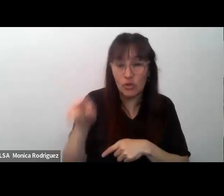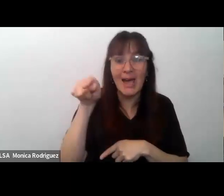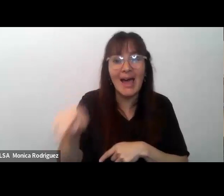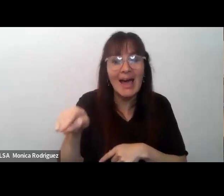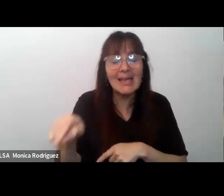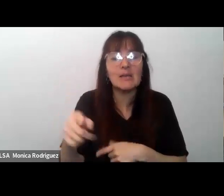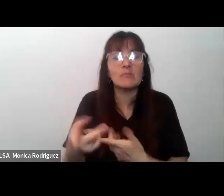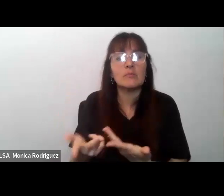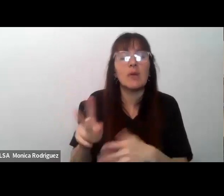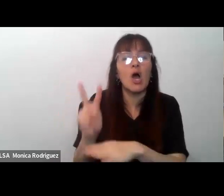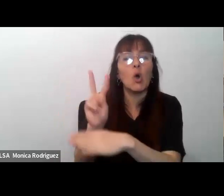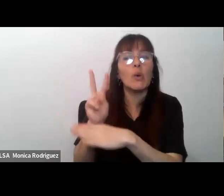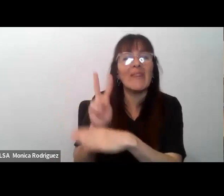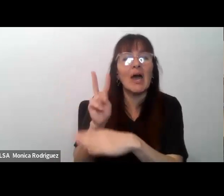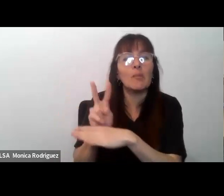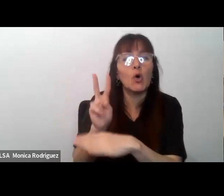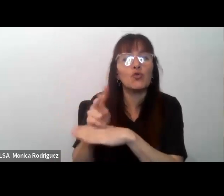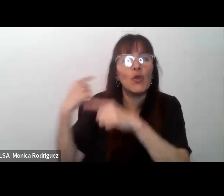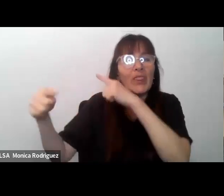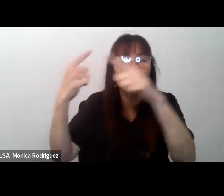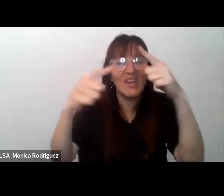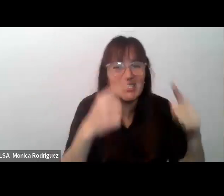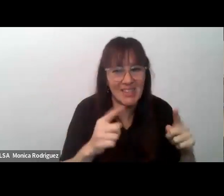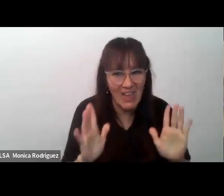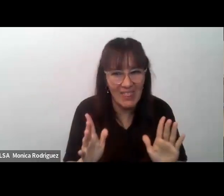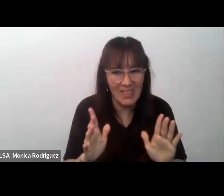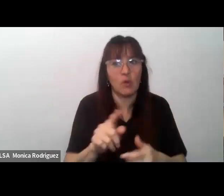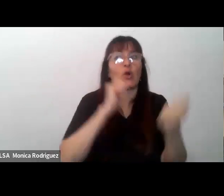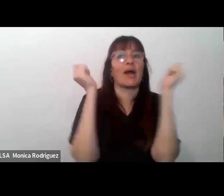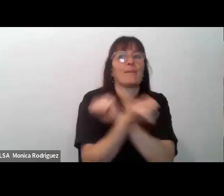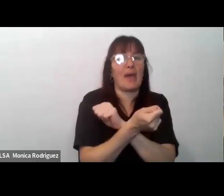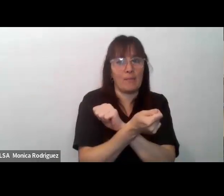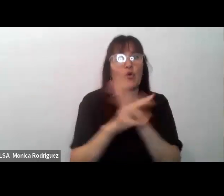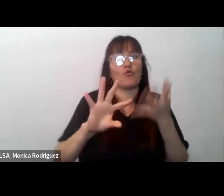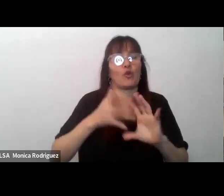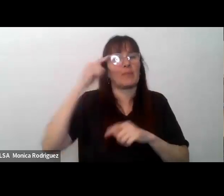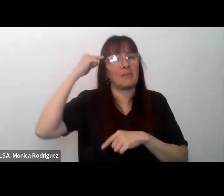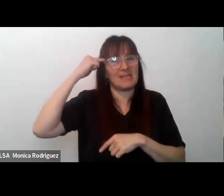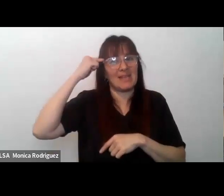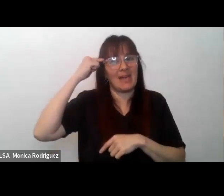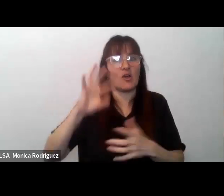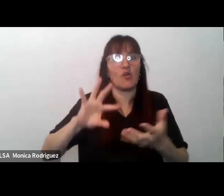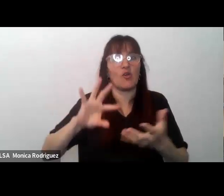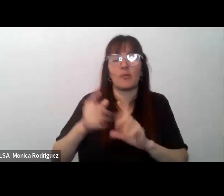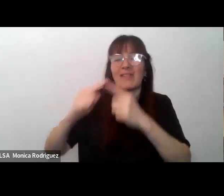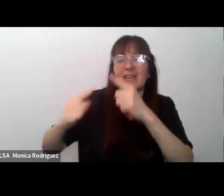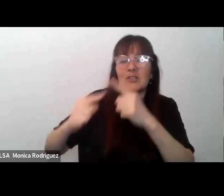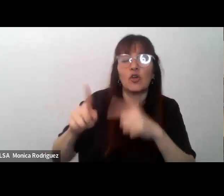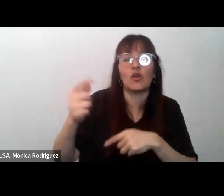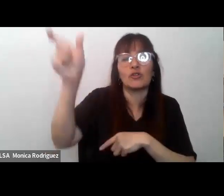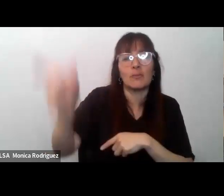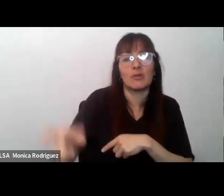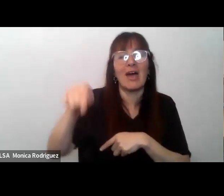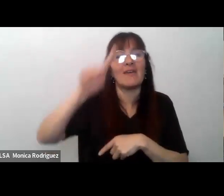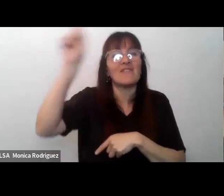preservación de la diversidad al cambiar esta relación con el otro desarrollamos las